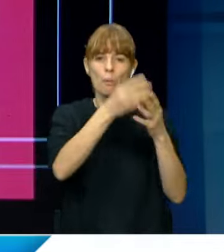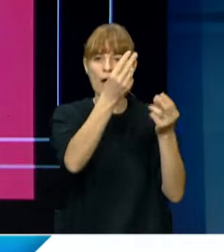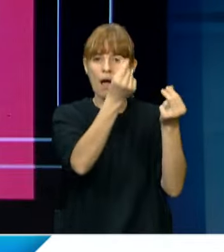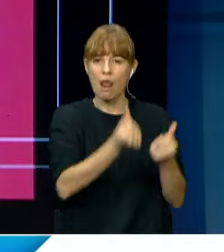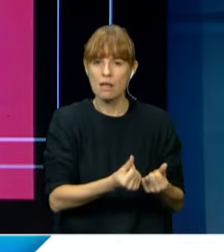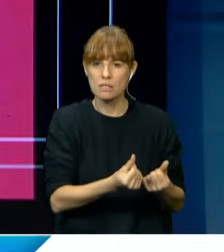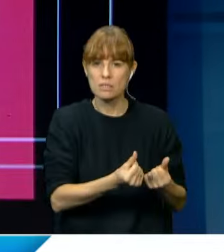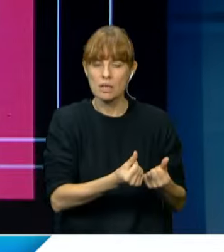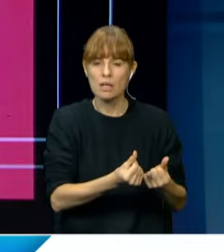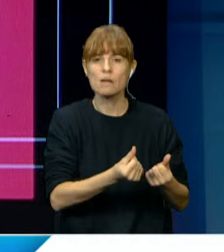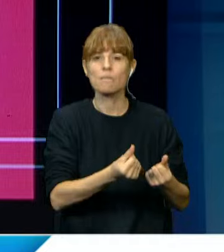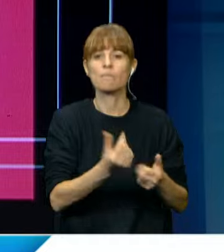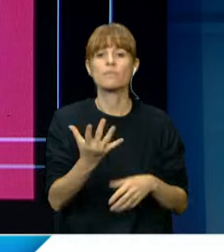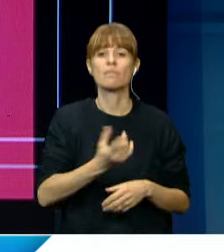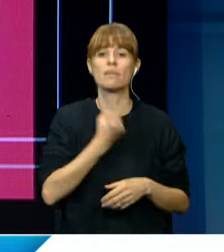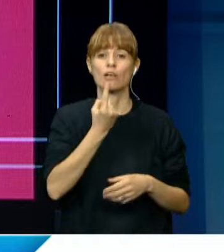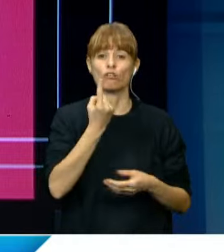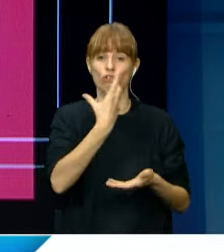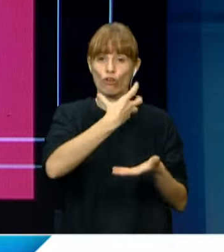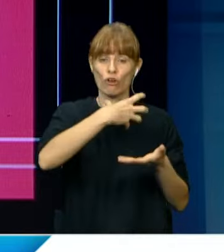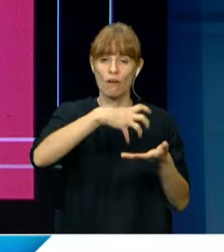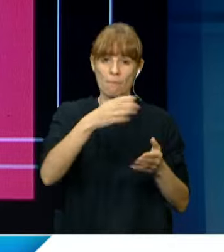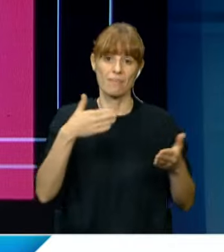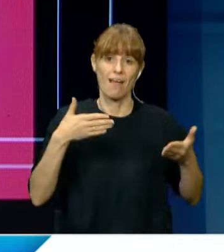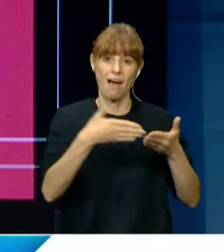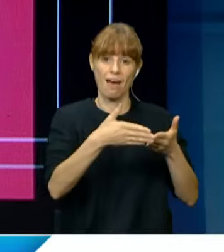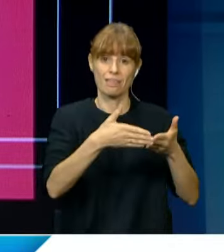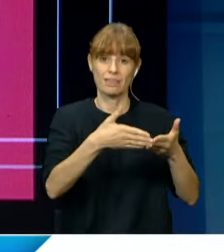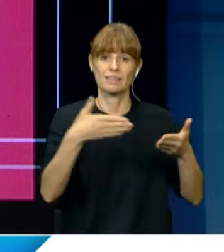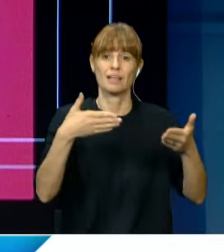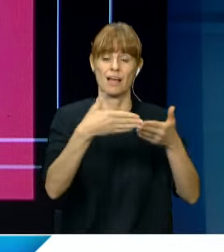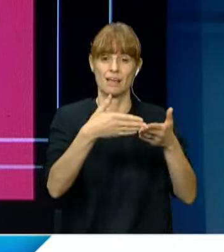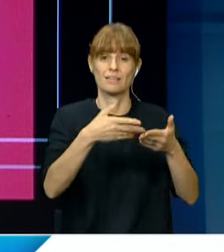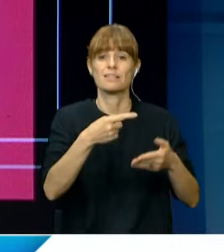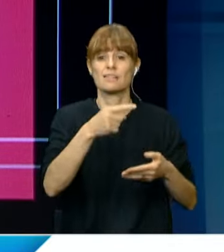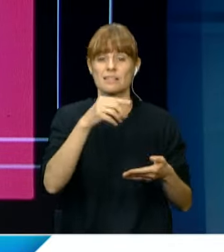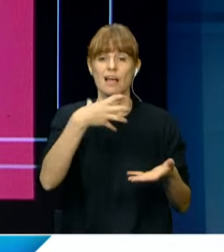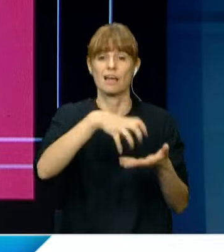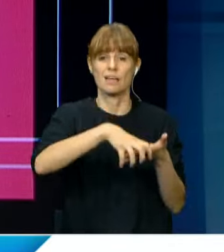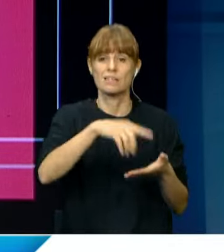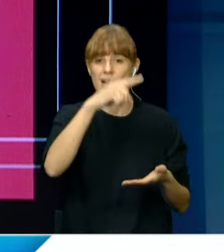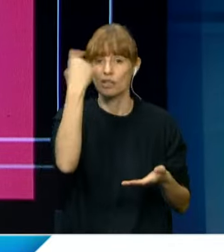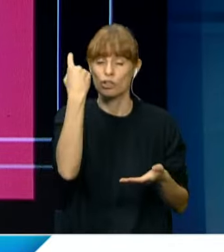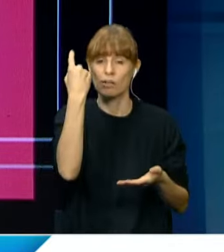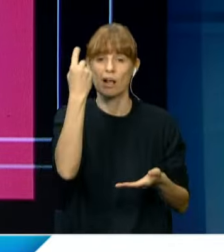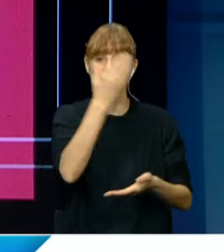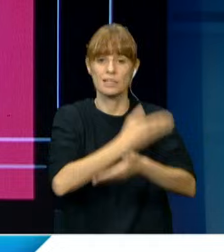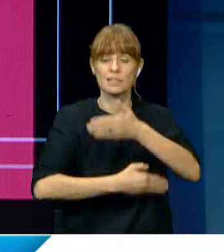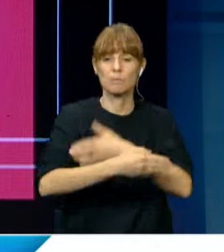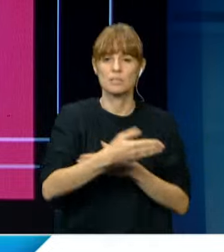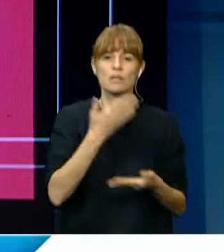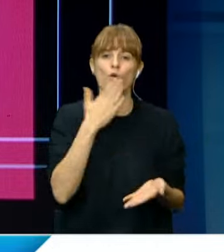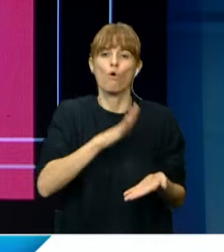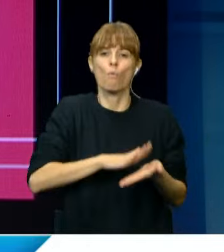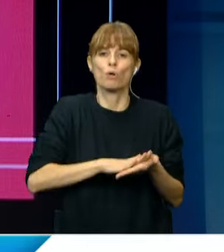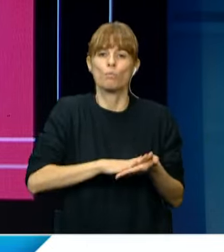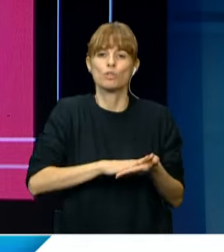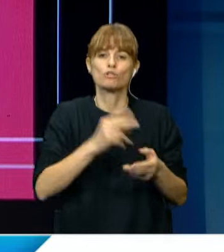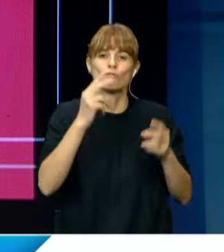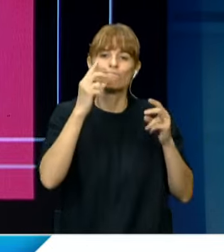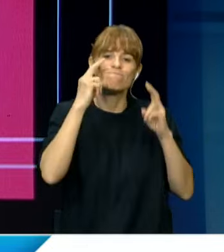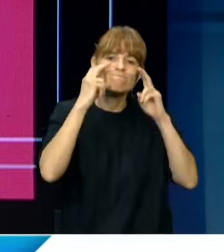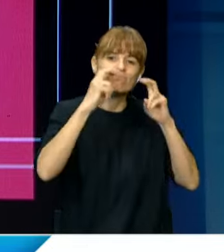El director de la Agencia Nacional de Discapacidad se comprometió a revisar el proyecto y a